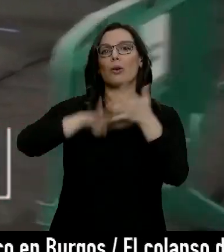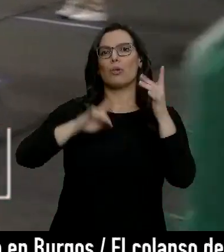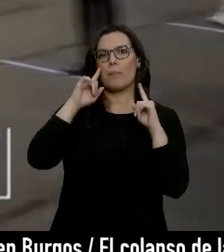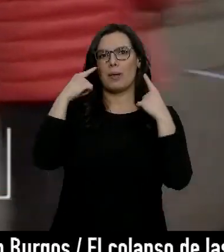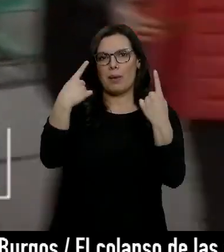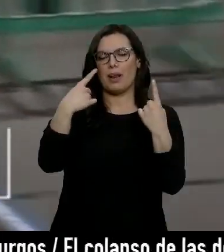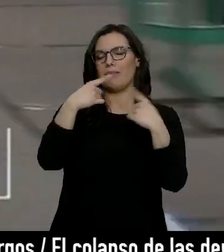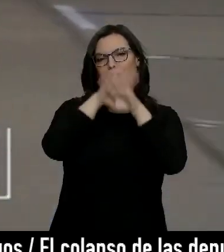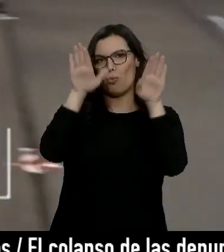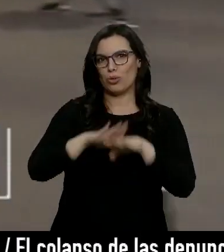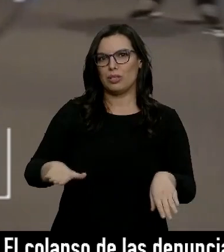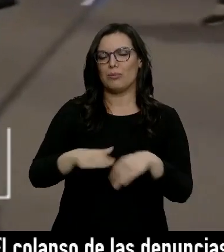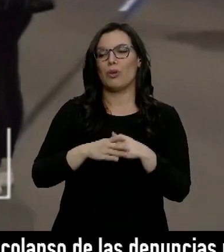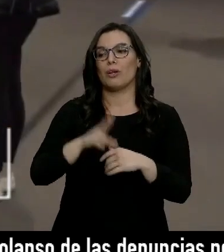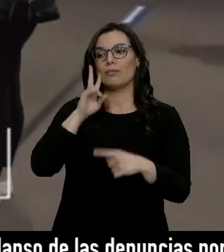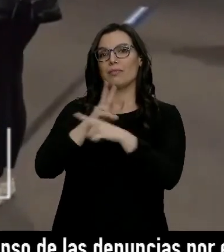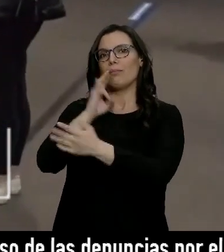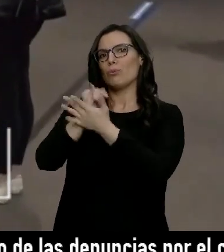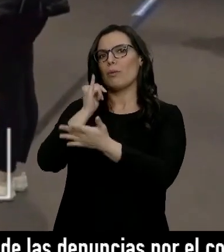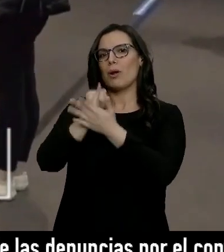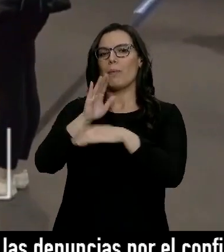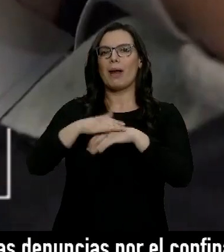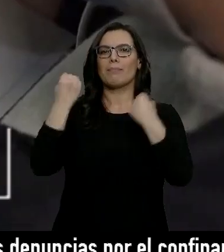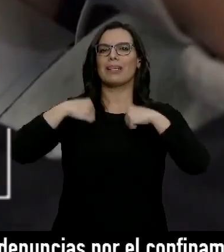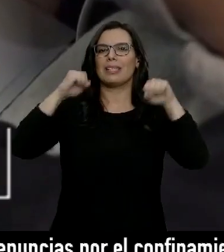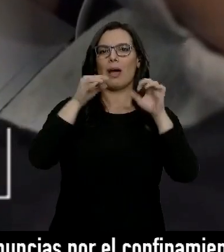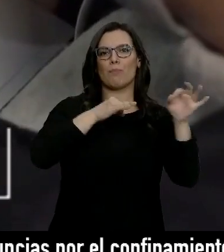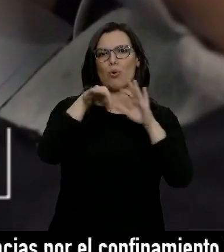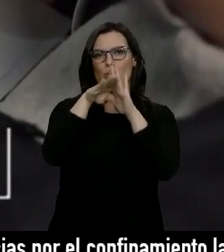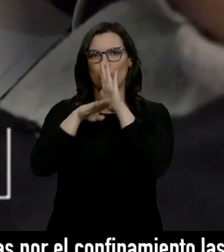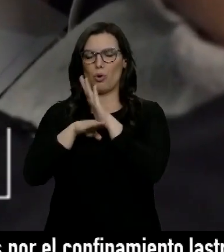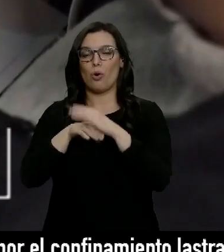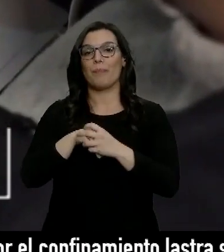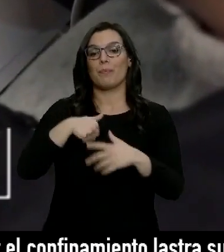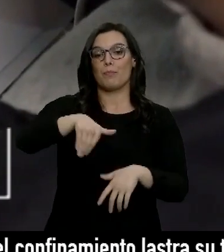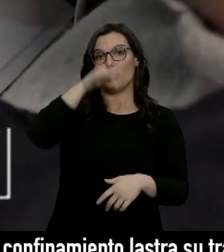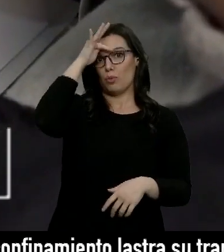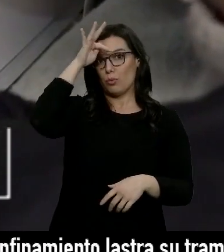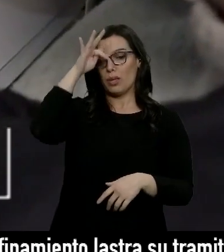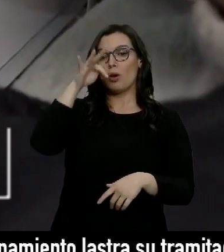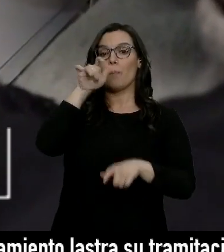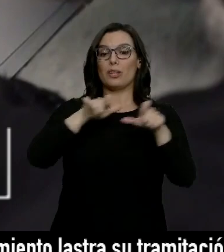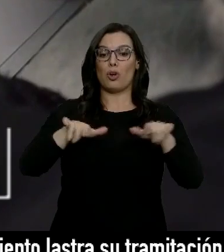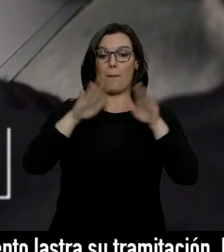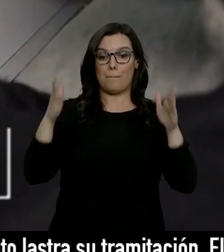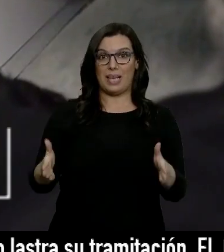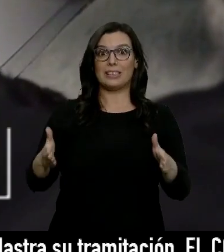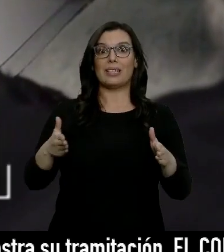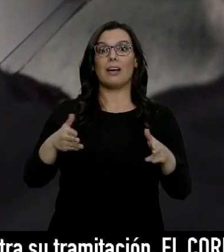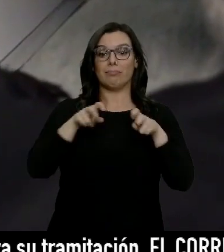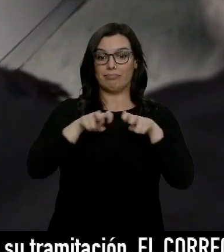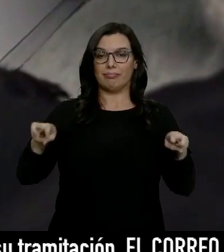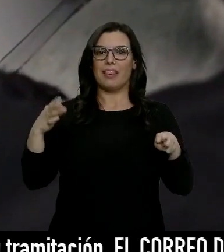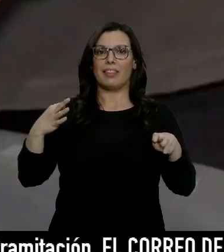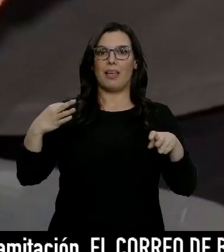simulacros como este para ensayar los protocolos sanitarios. El domingo los miembros de las mesas tendrán que vestirse con los equipos de